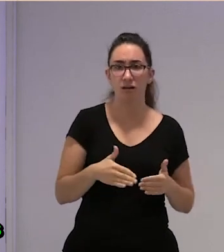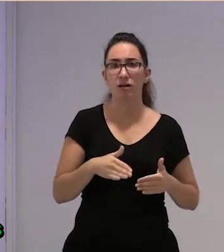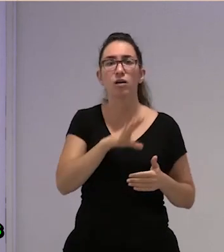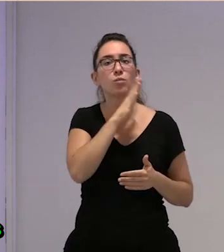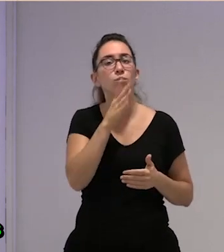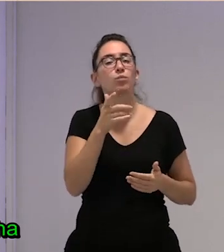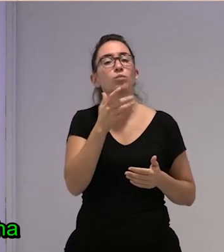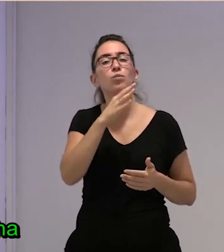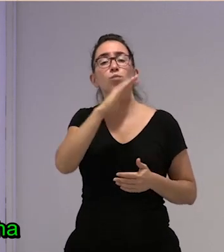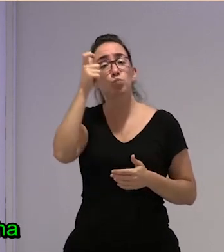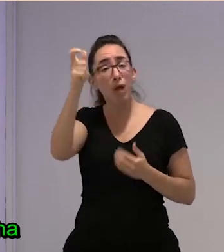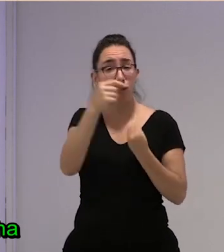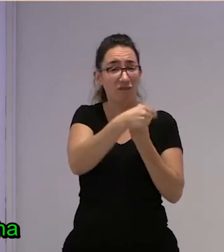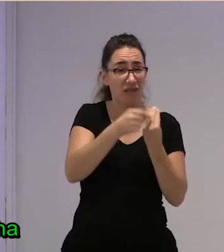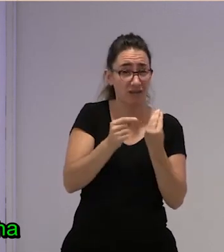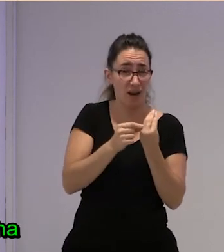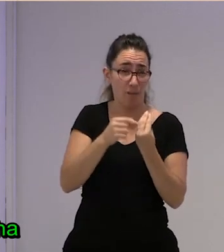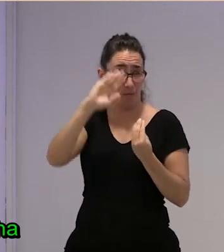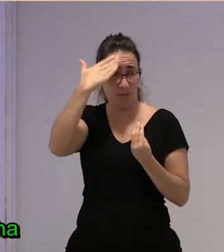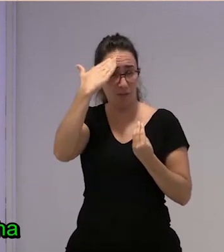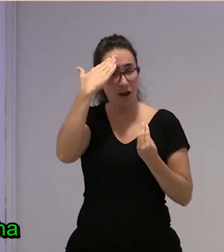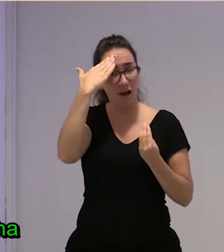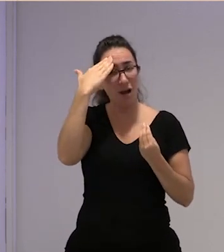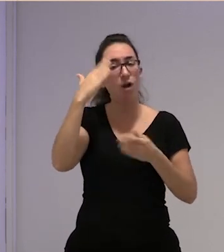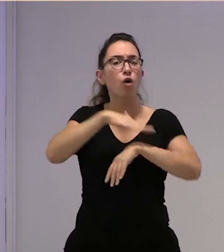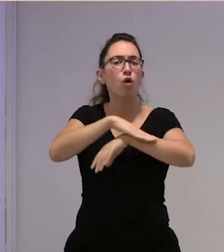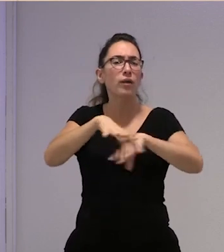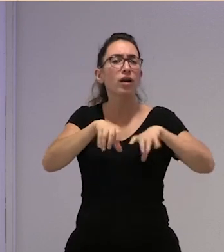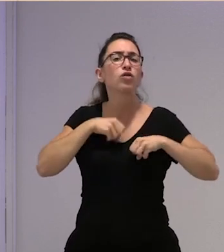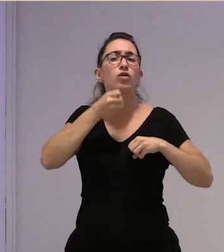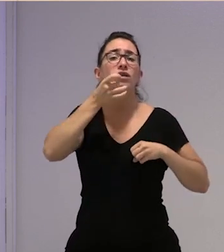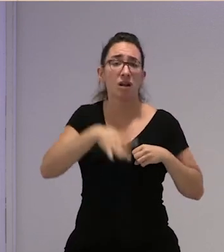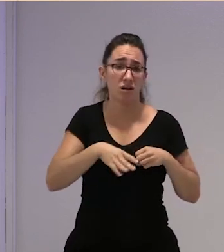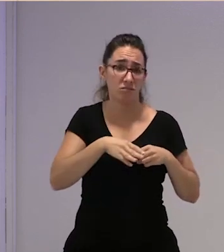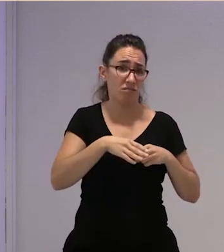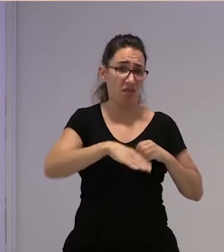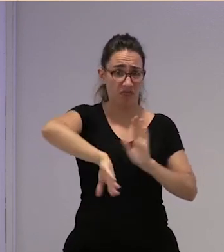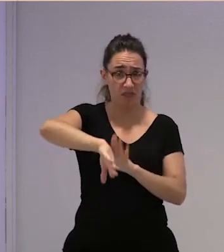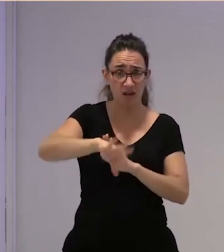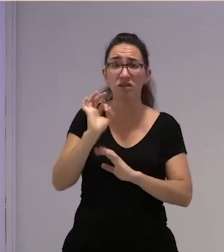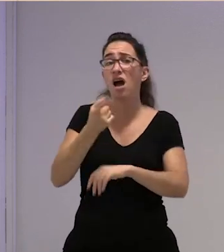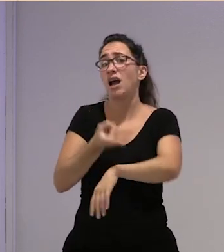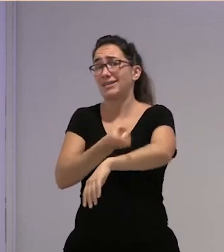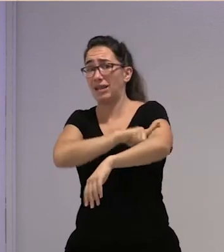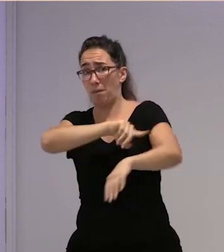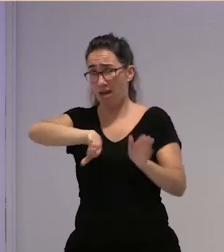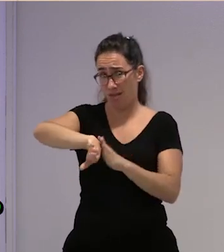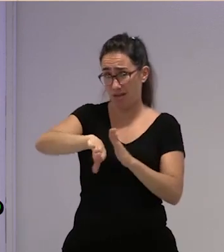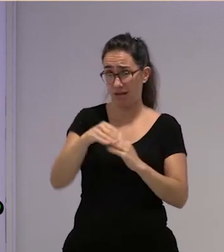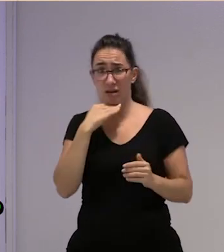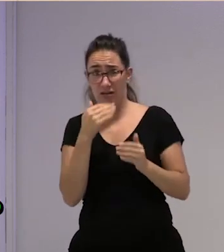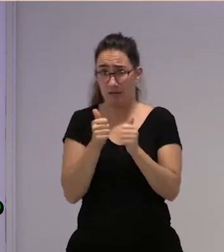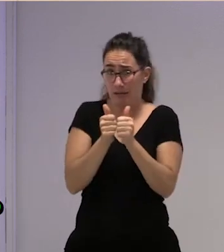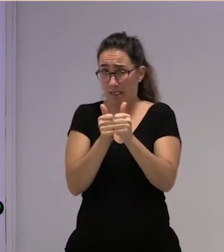principales pueblos freseros están gobernados por partidos de derecha y la extrema derecha ahí casi acechando el liderazgo